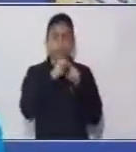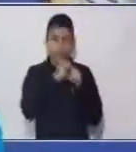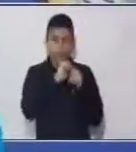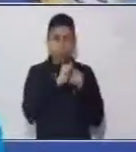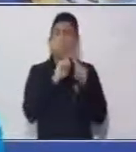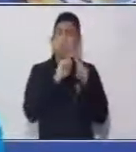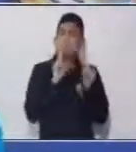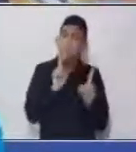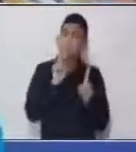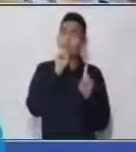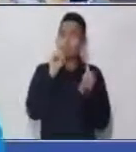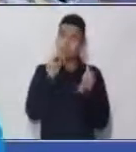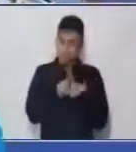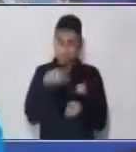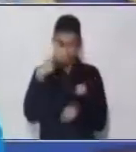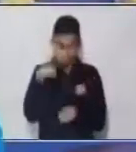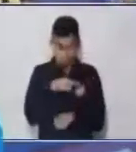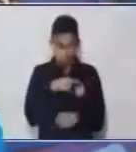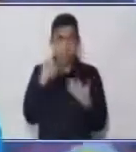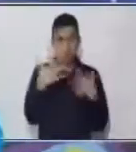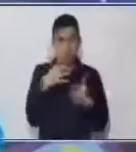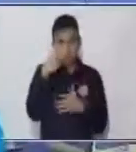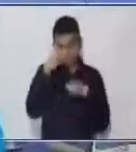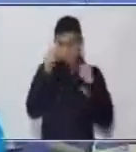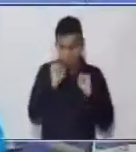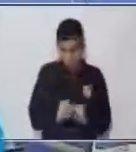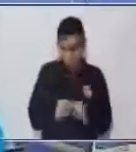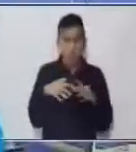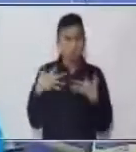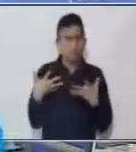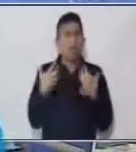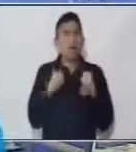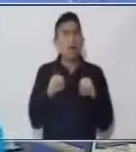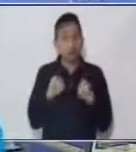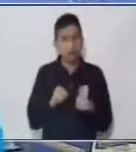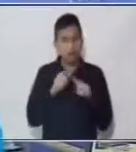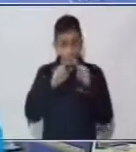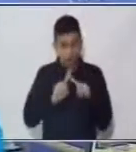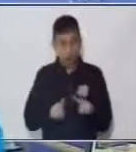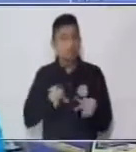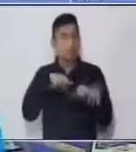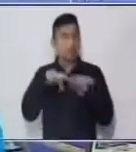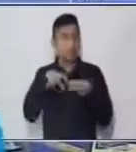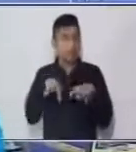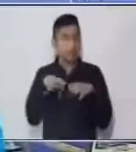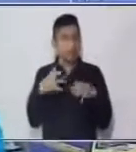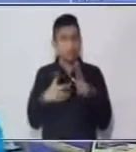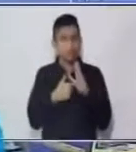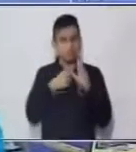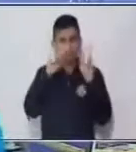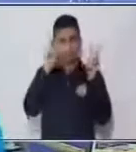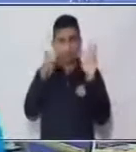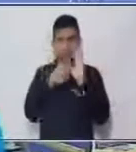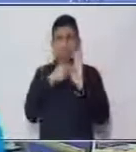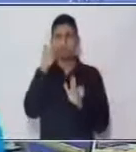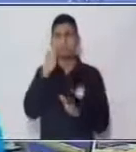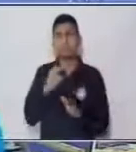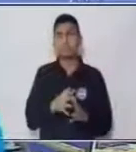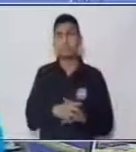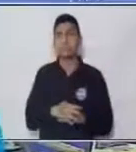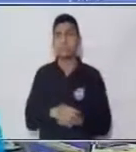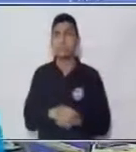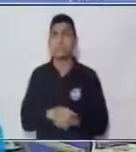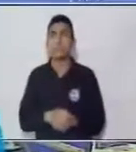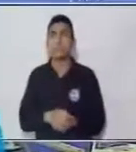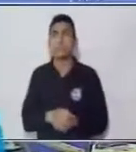Pero nosotros también lo podemos elaborar como yo se les he mostrado en esta oportunidad